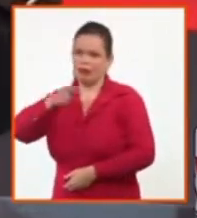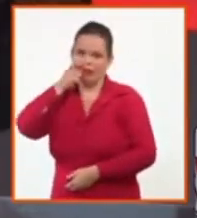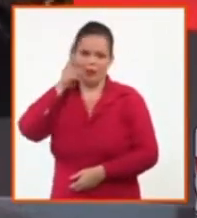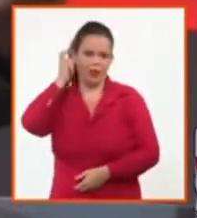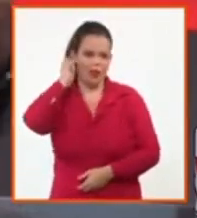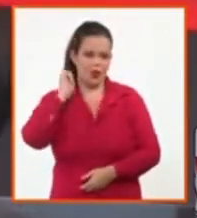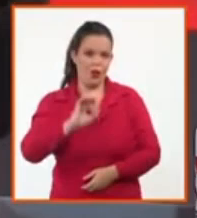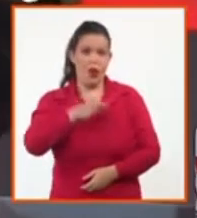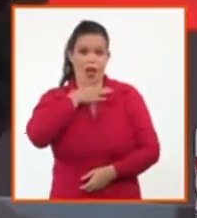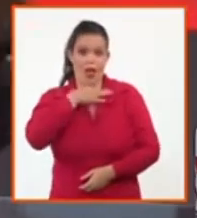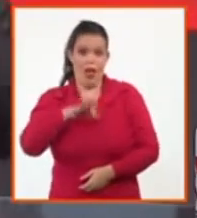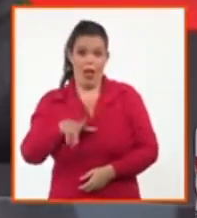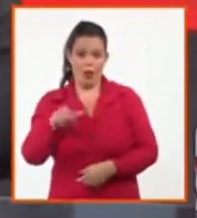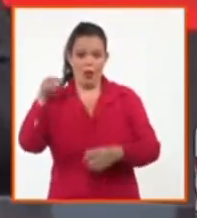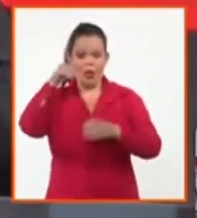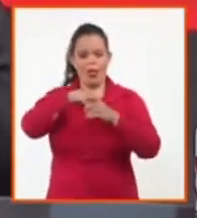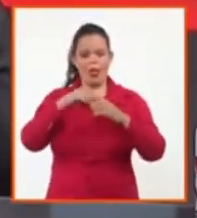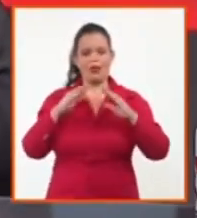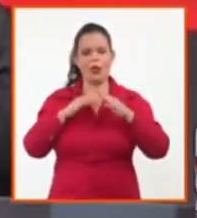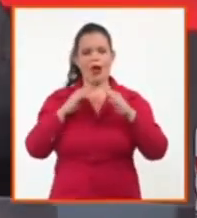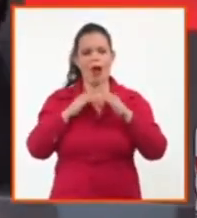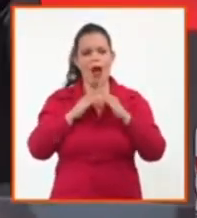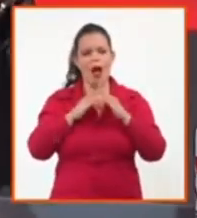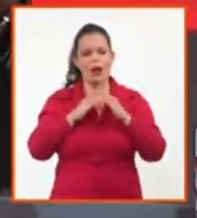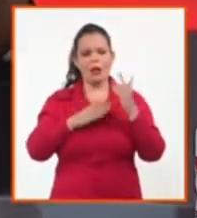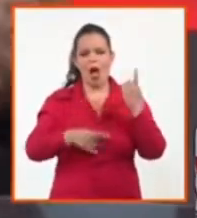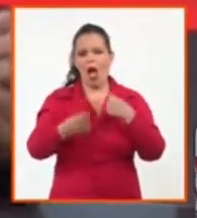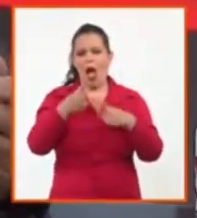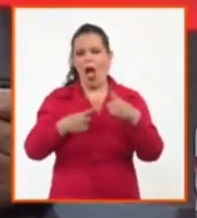tuviéramos que repartir entre todas las familias y no alcanzara, siempre sería para los niños. Y por lo tanto,